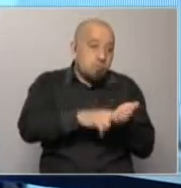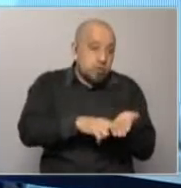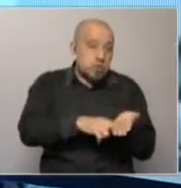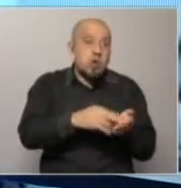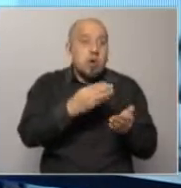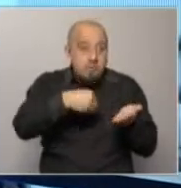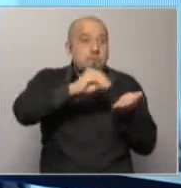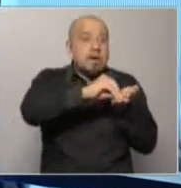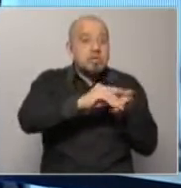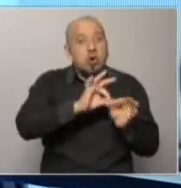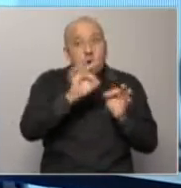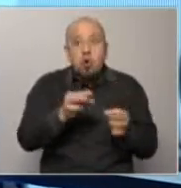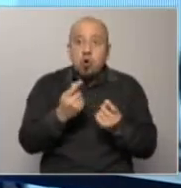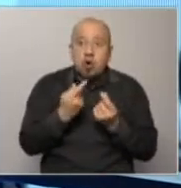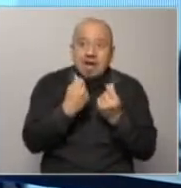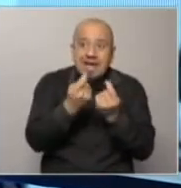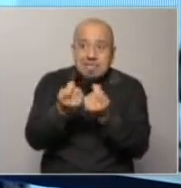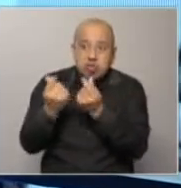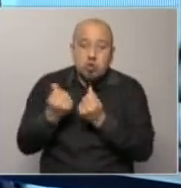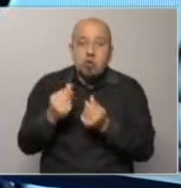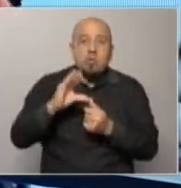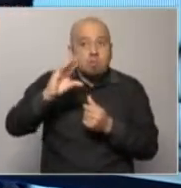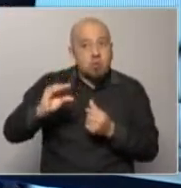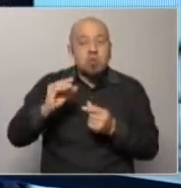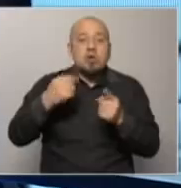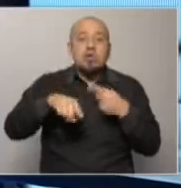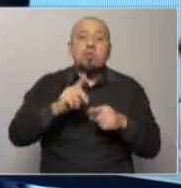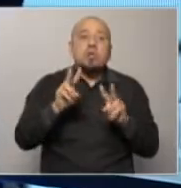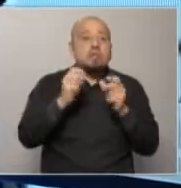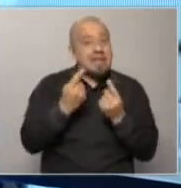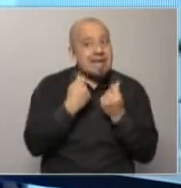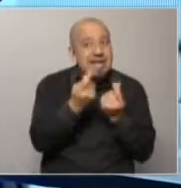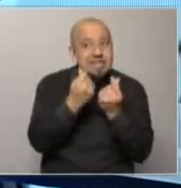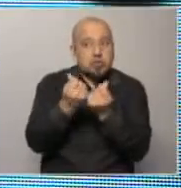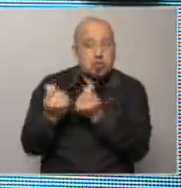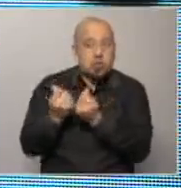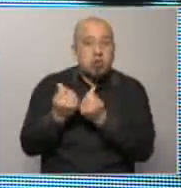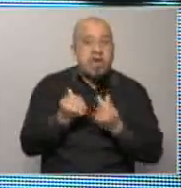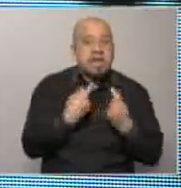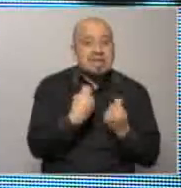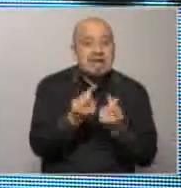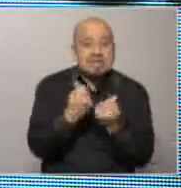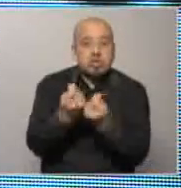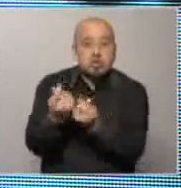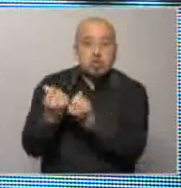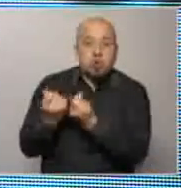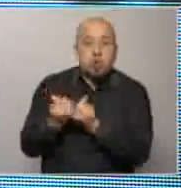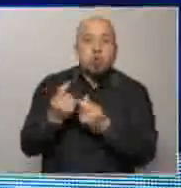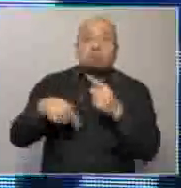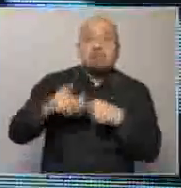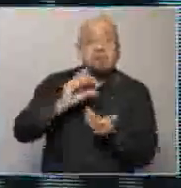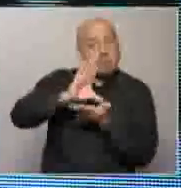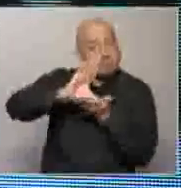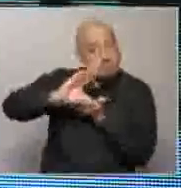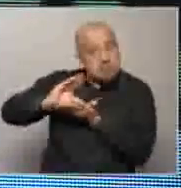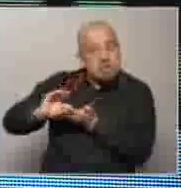por vía de gasto, o por vía de impuestos más gasto. El presidente dijo, esto va a ser por vía de gasto. La reducción del déficit fiscal va a ser por